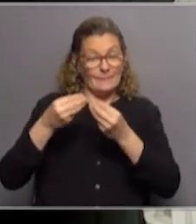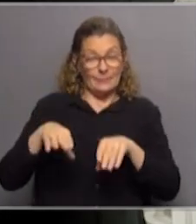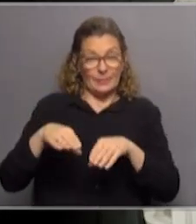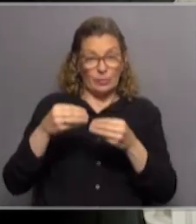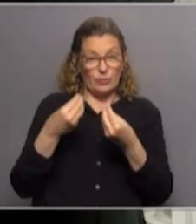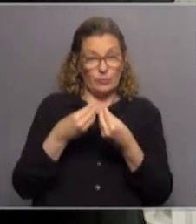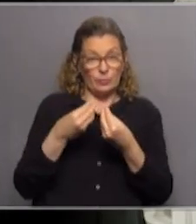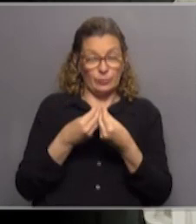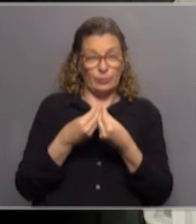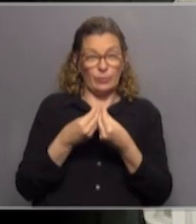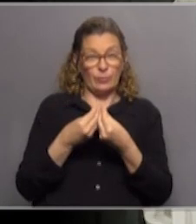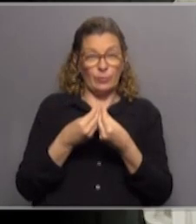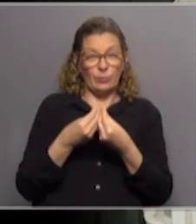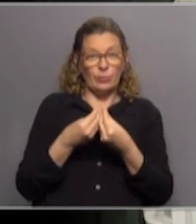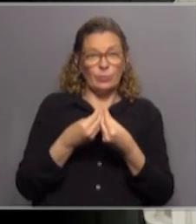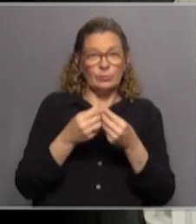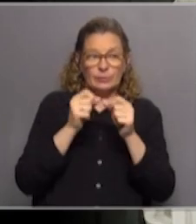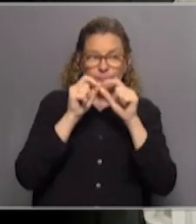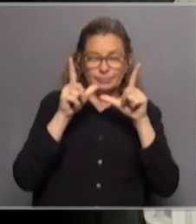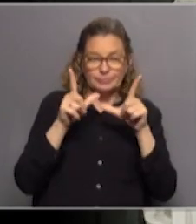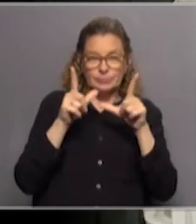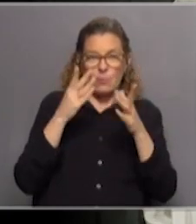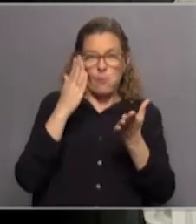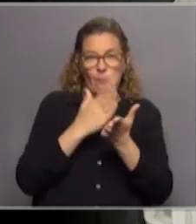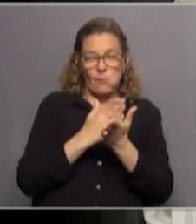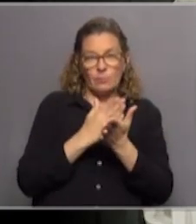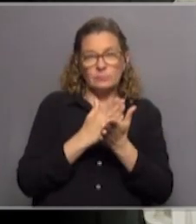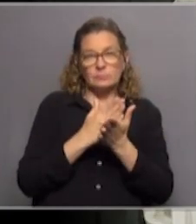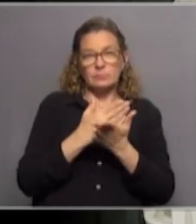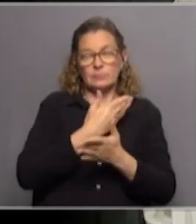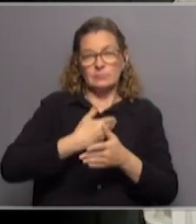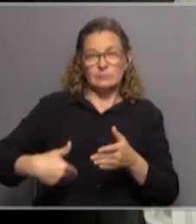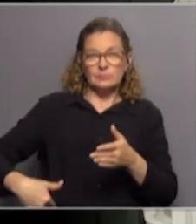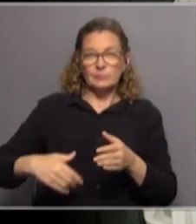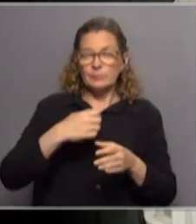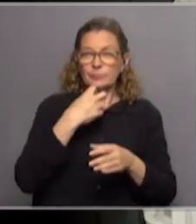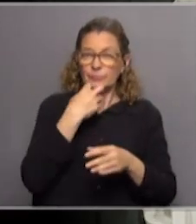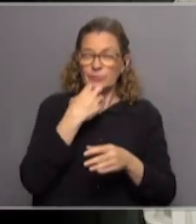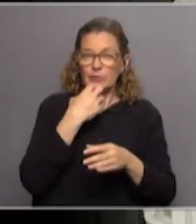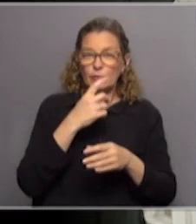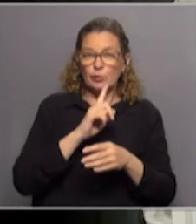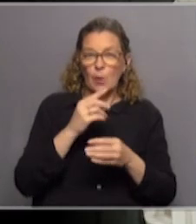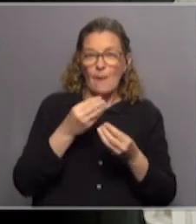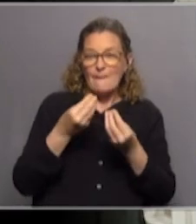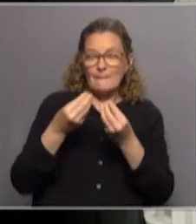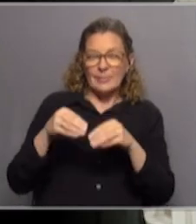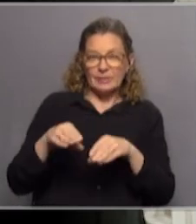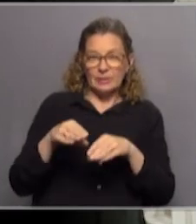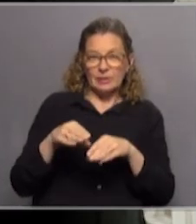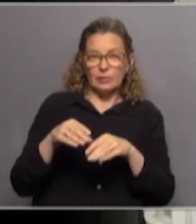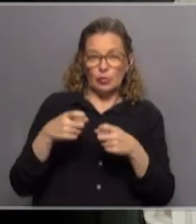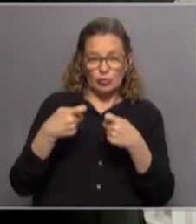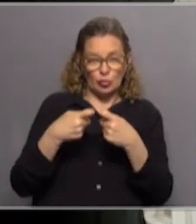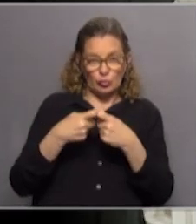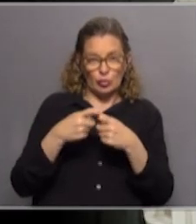mucha atención y en la última, en la del gobierno de Valle, no se perdieron ni la atención de